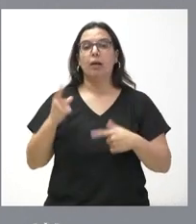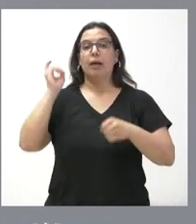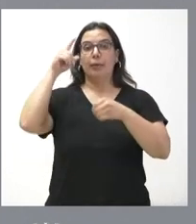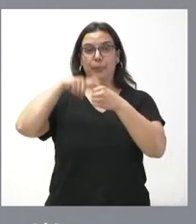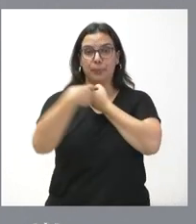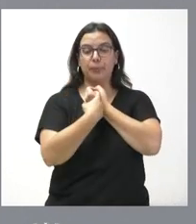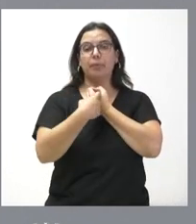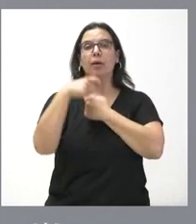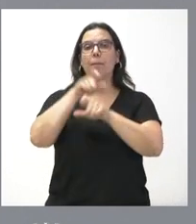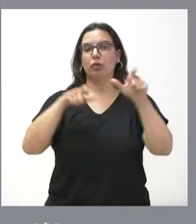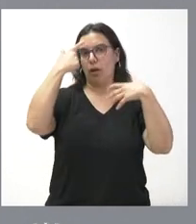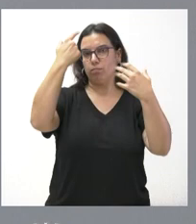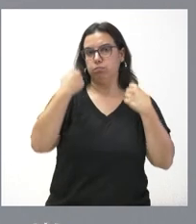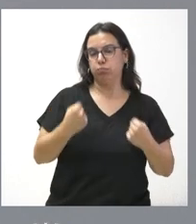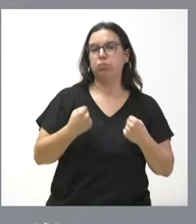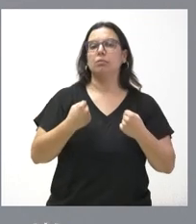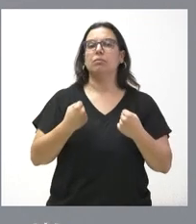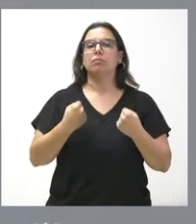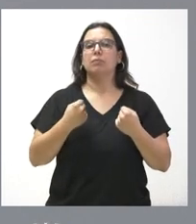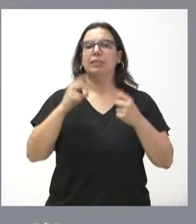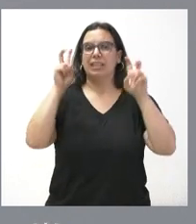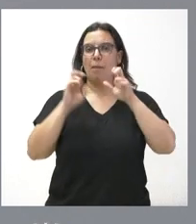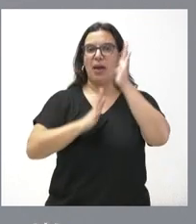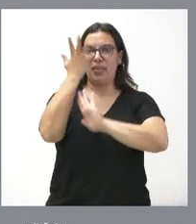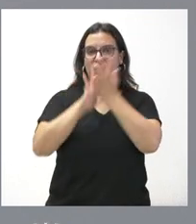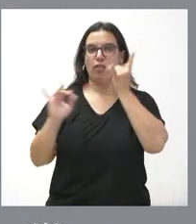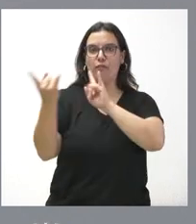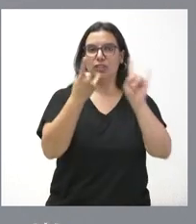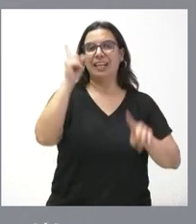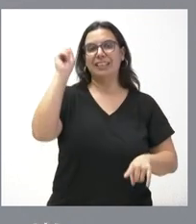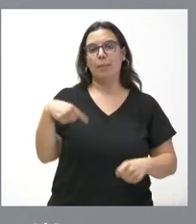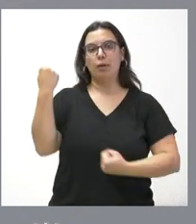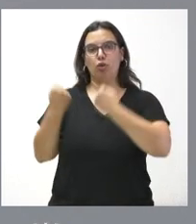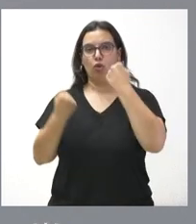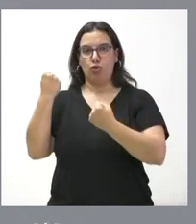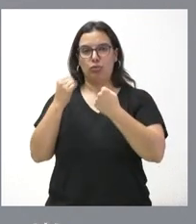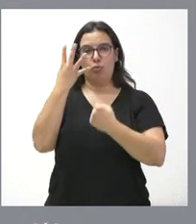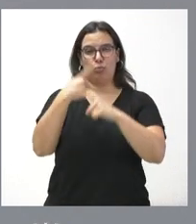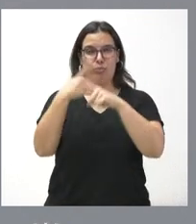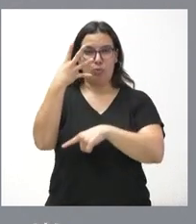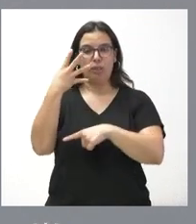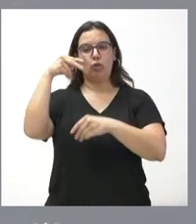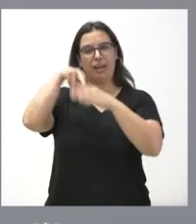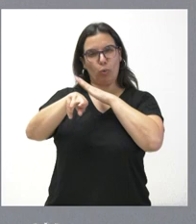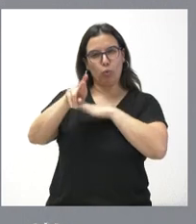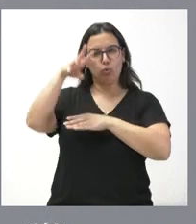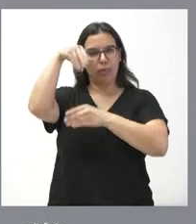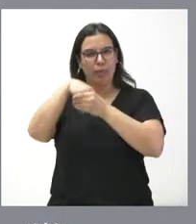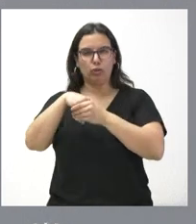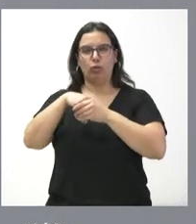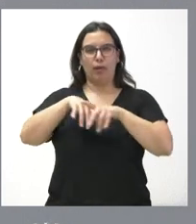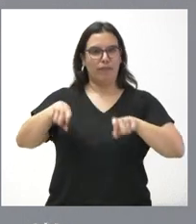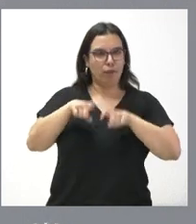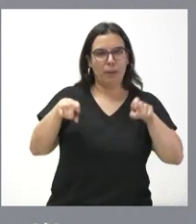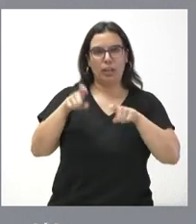técnico especializado en gestión de incendios forestales y un vehículo todoterreno con recursos tecnológicos adecuados, equipos informáticos,